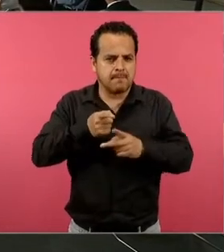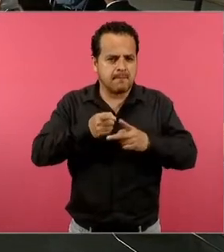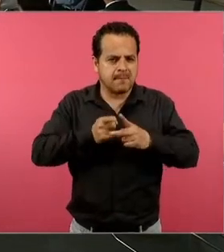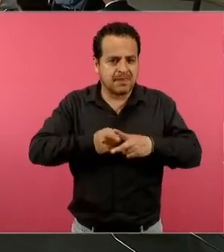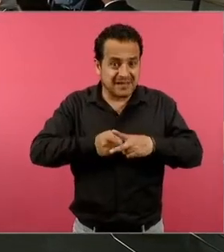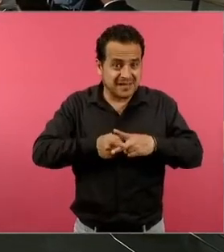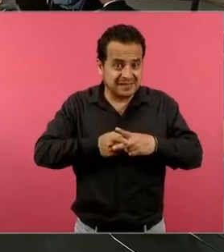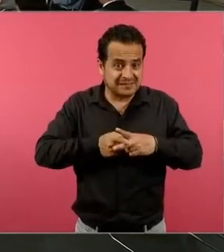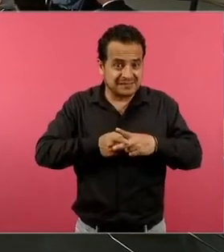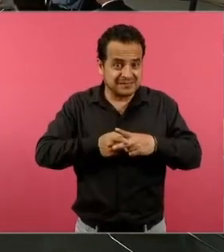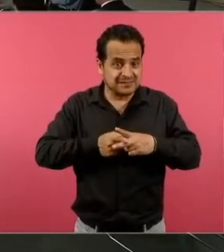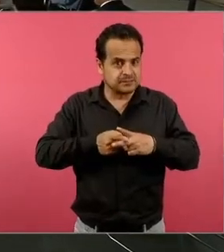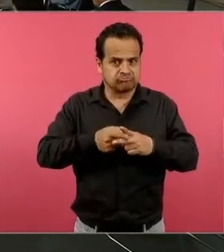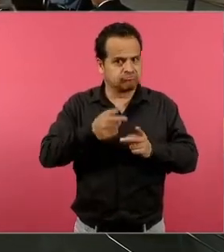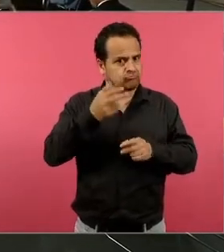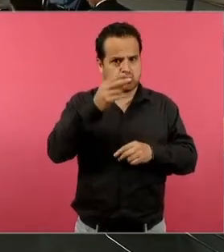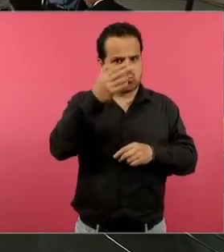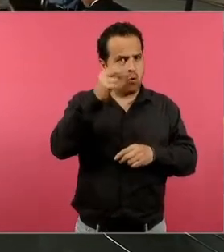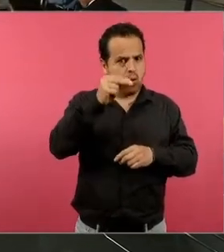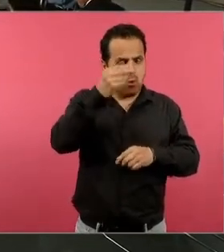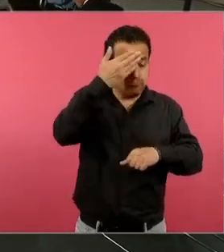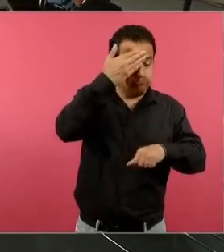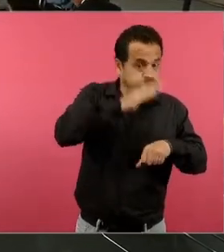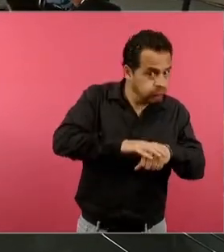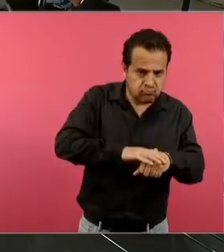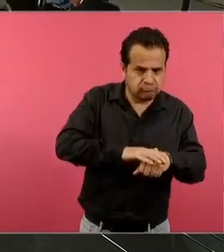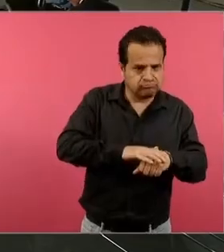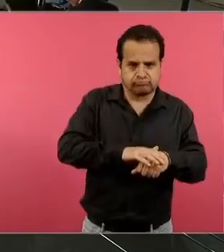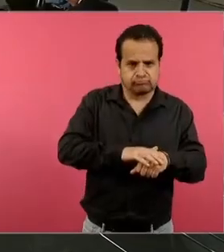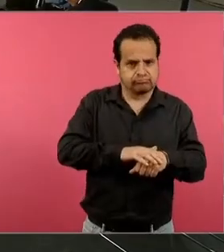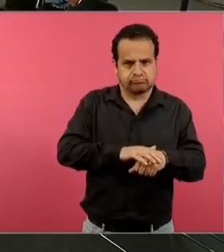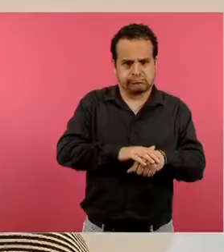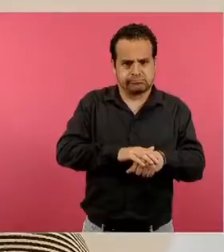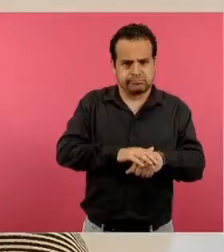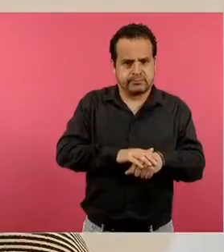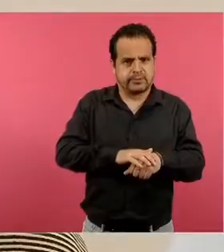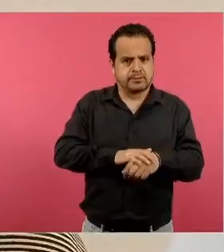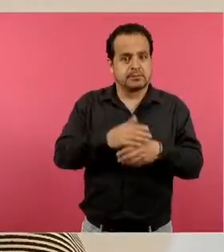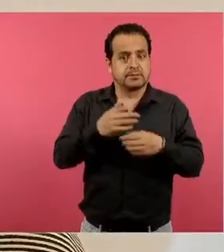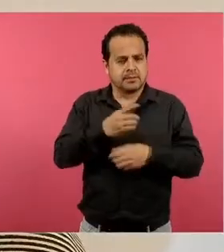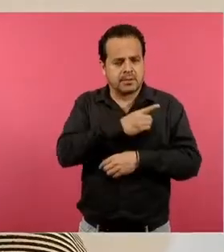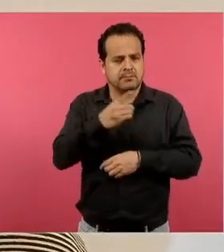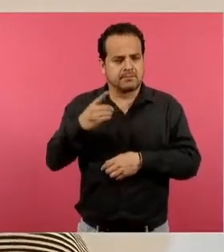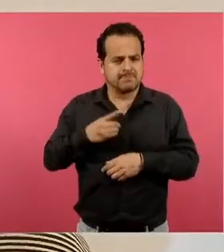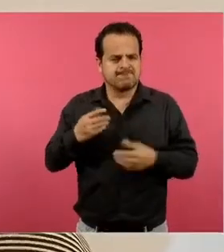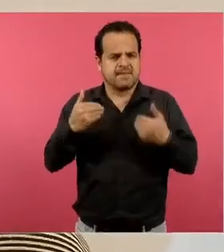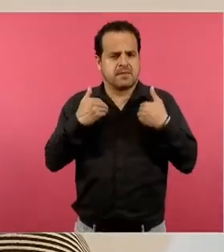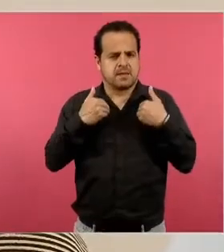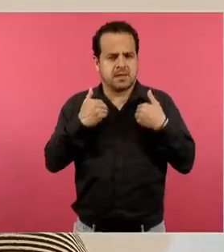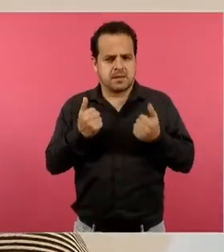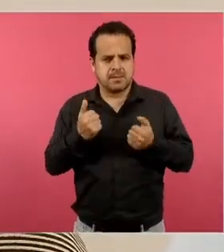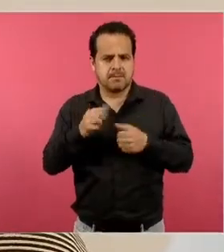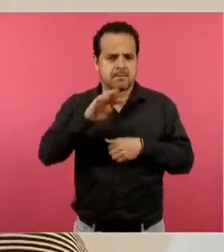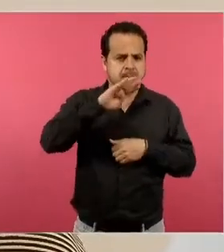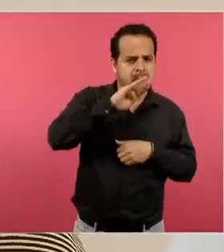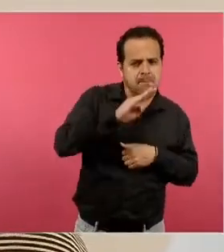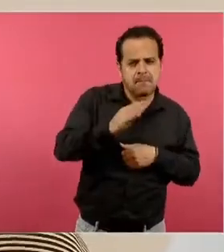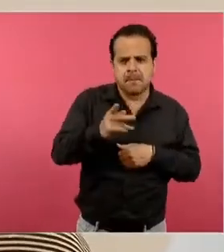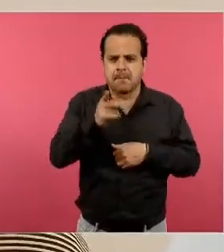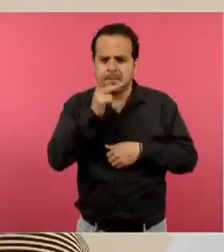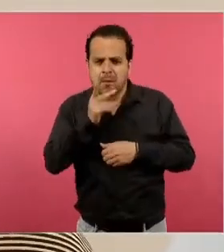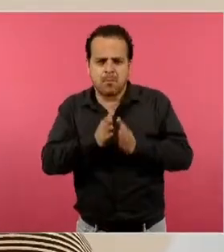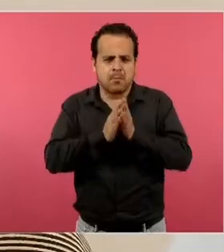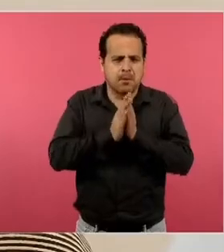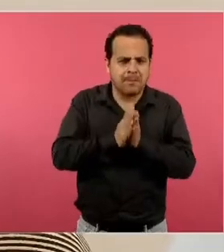insisto, la ubicamos en el sentido común, pero que les invitamos, les sugerimos a las madres y los padres de familia a reflexionar